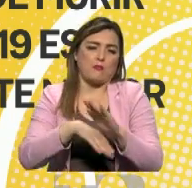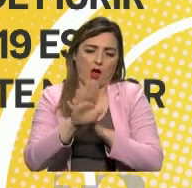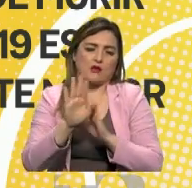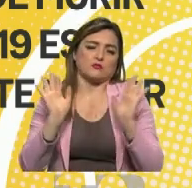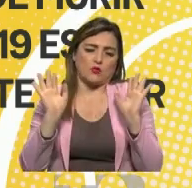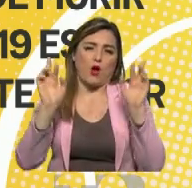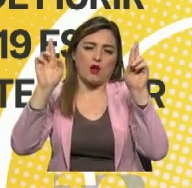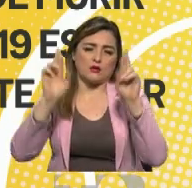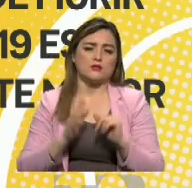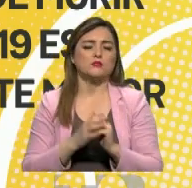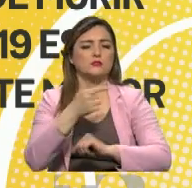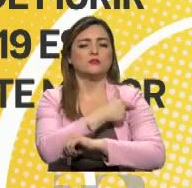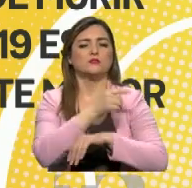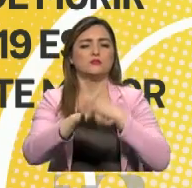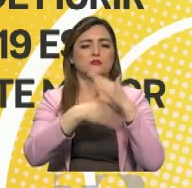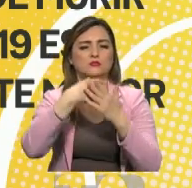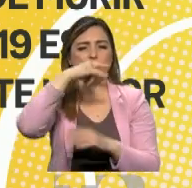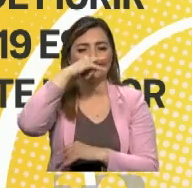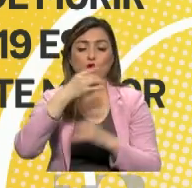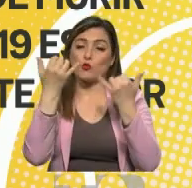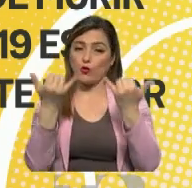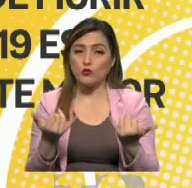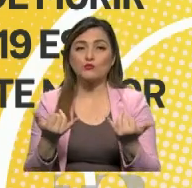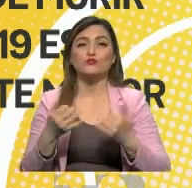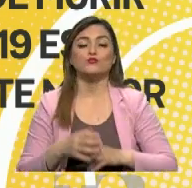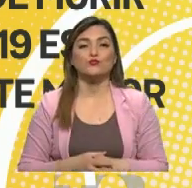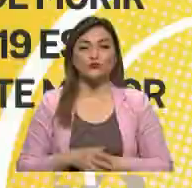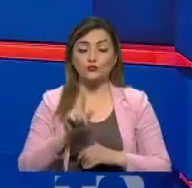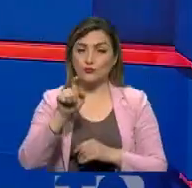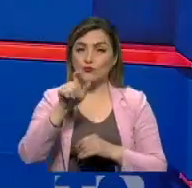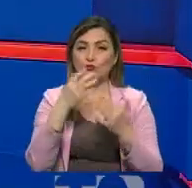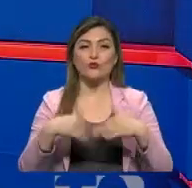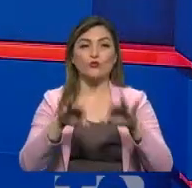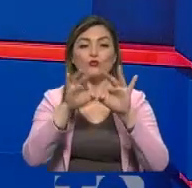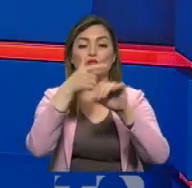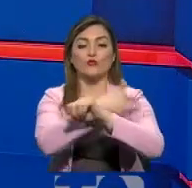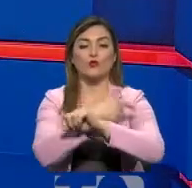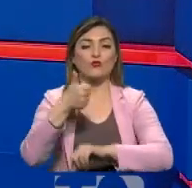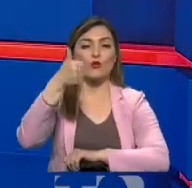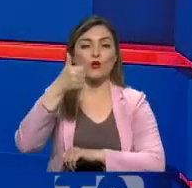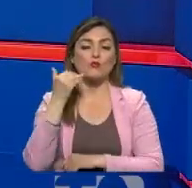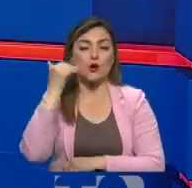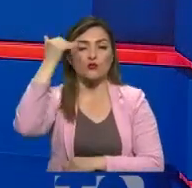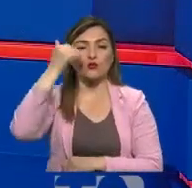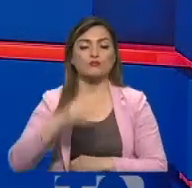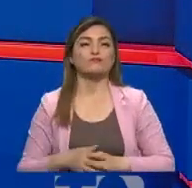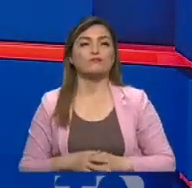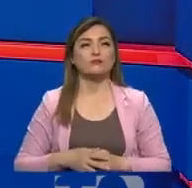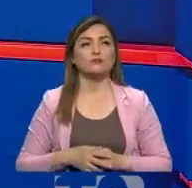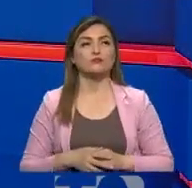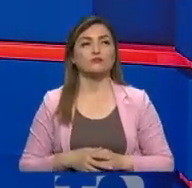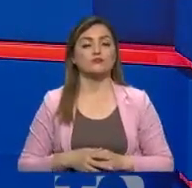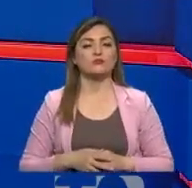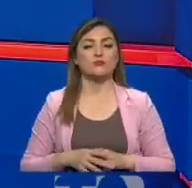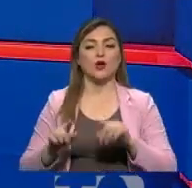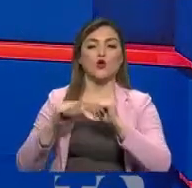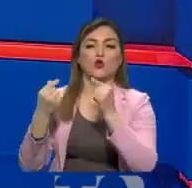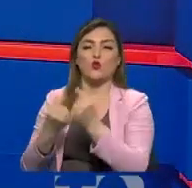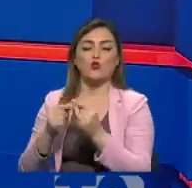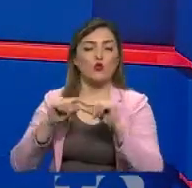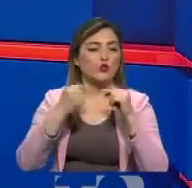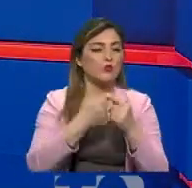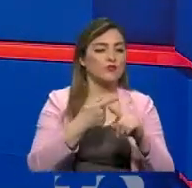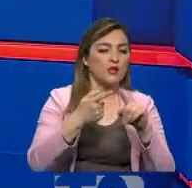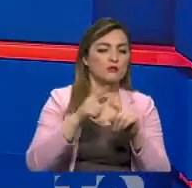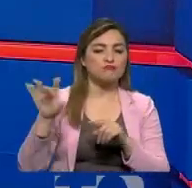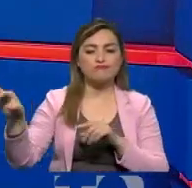más vacunas para vacunar a todos nuestros niños, pero por ahora yo creo que es importante vacunar a los que no se han vacunado, a los rezagados de otros grupos etarios,